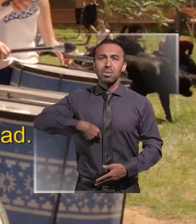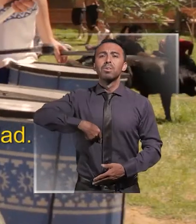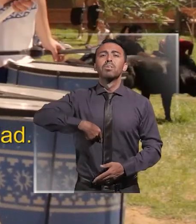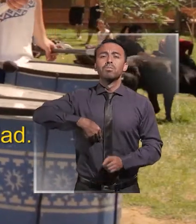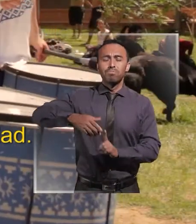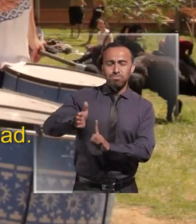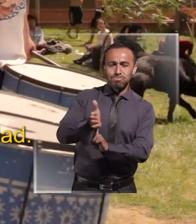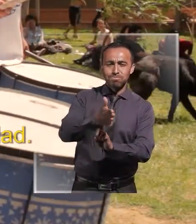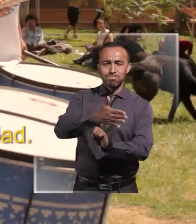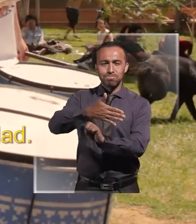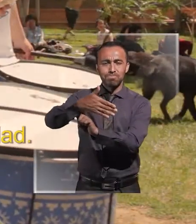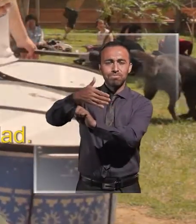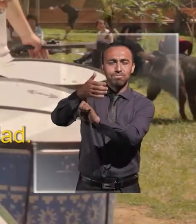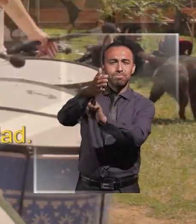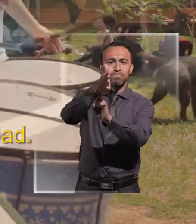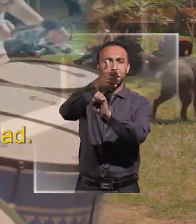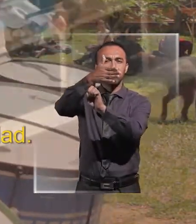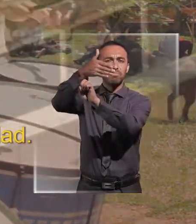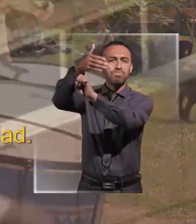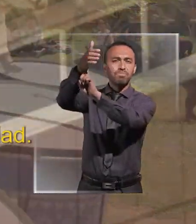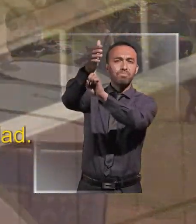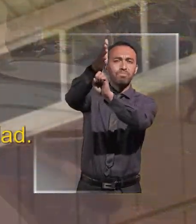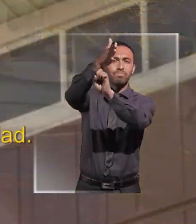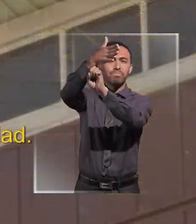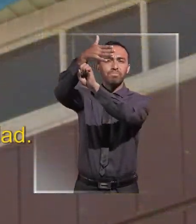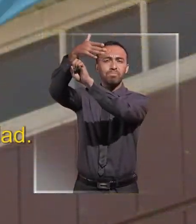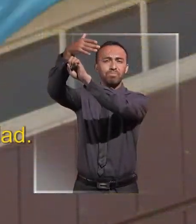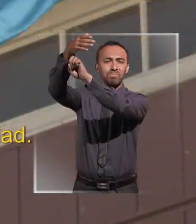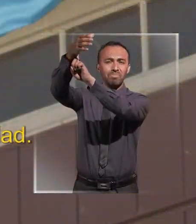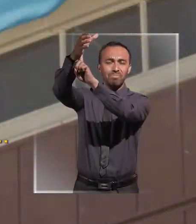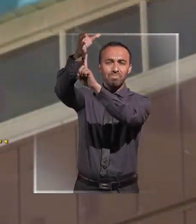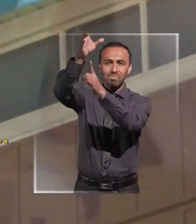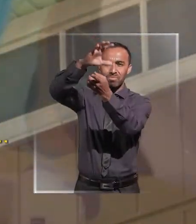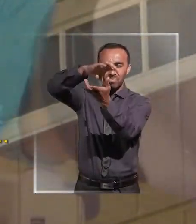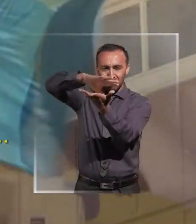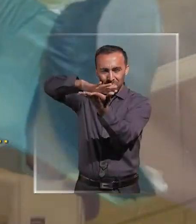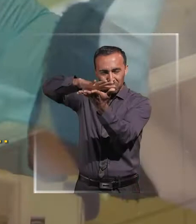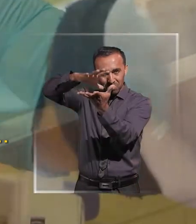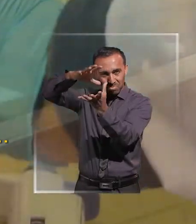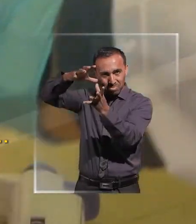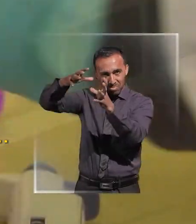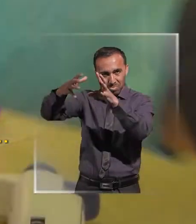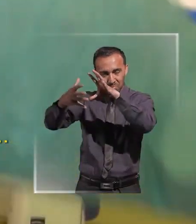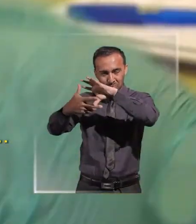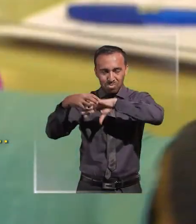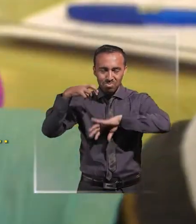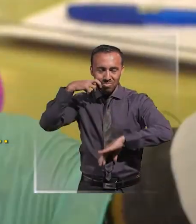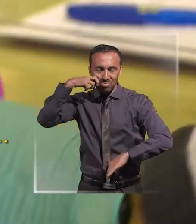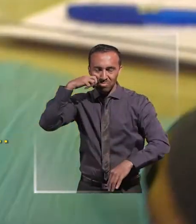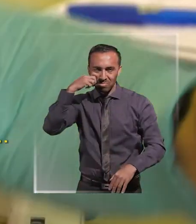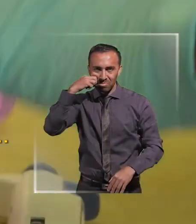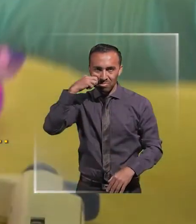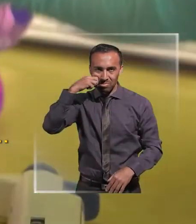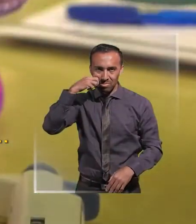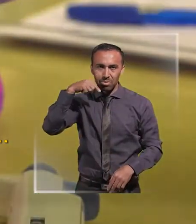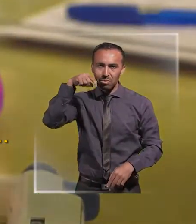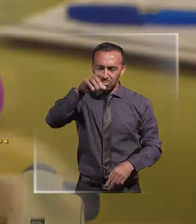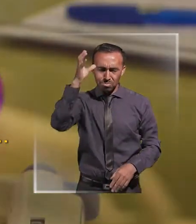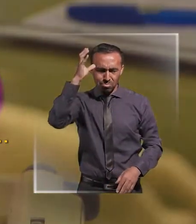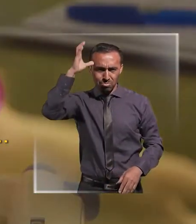Enarbolamos la bandera de la humanidad y con tu siembra de ciencia,